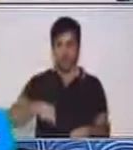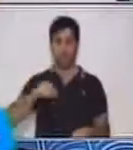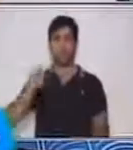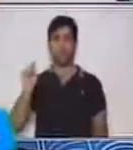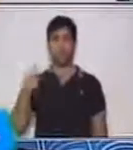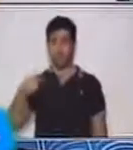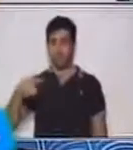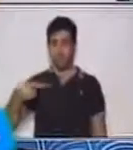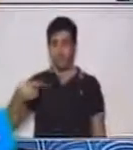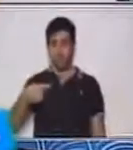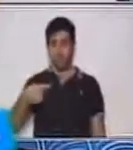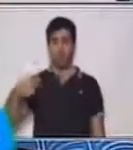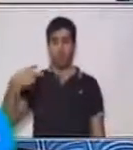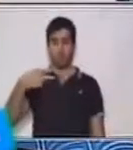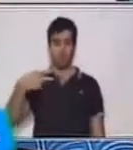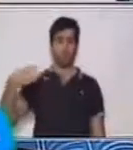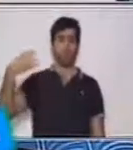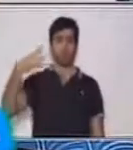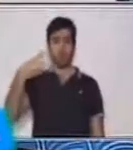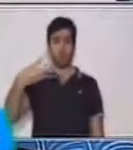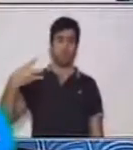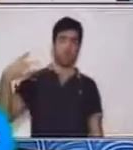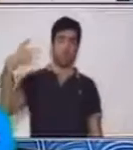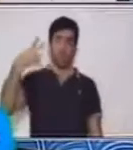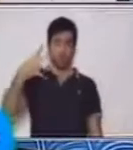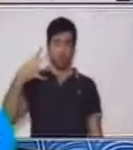los números mayas. Aquí hay uno.